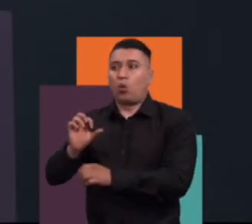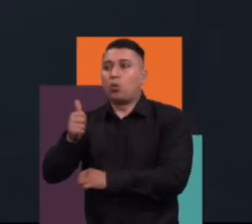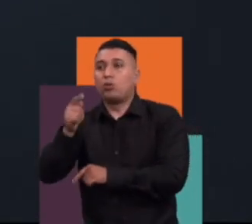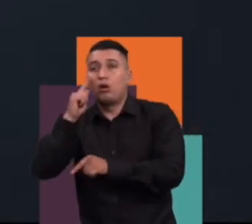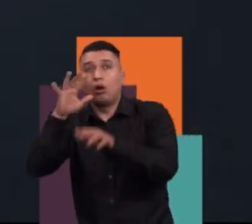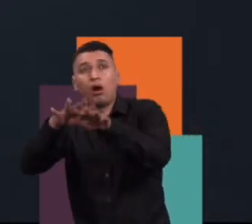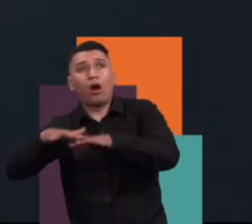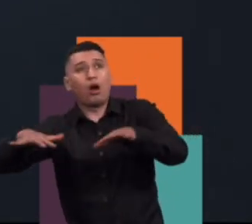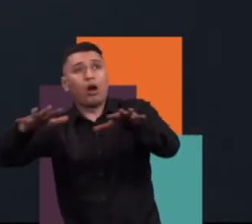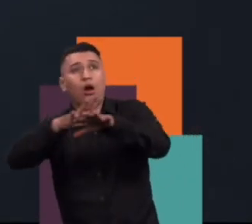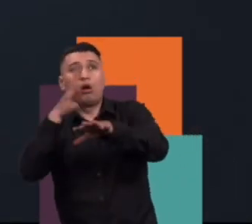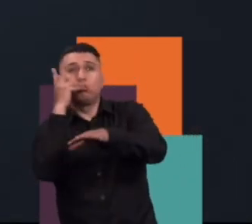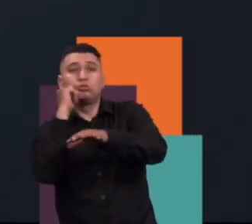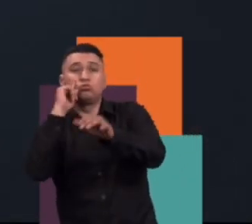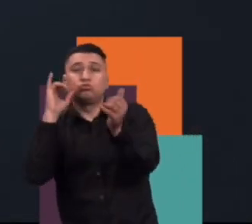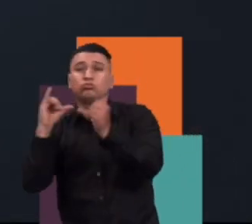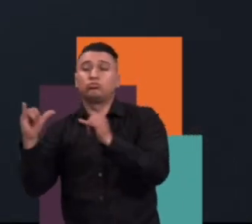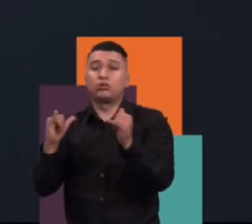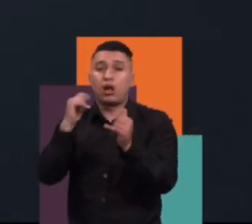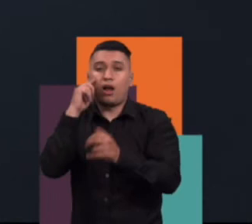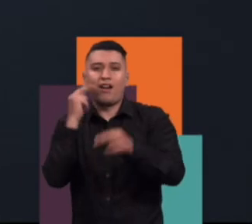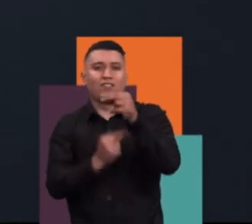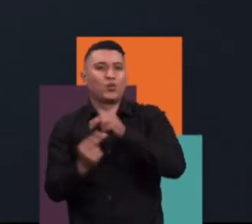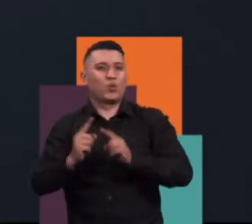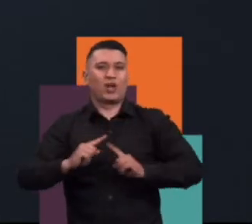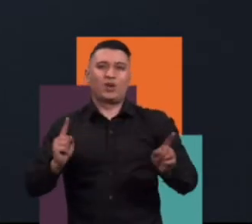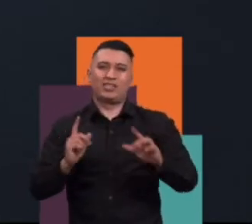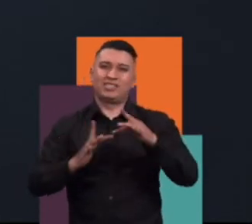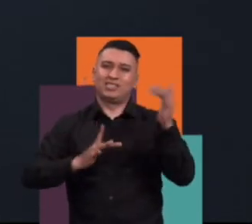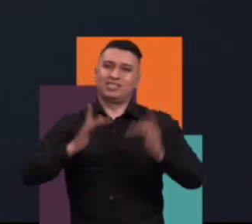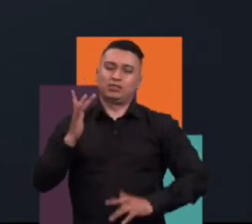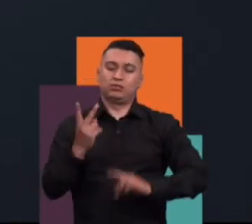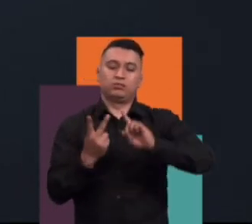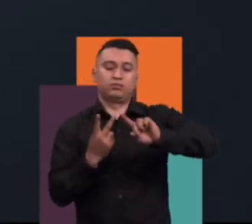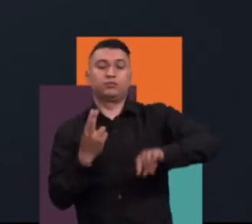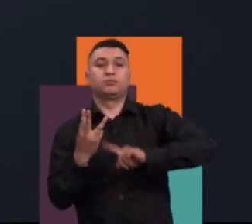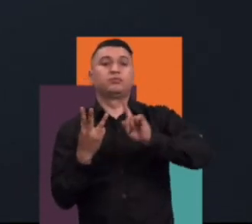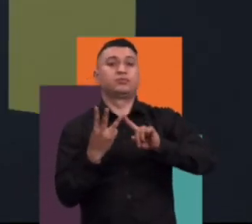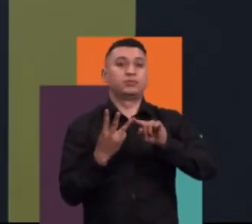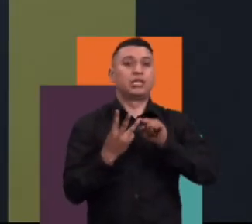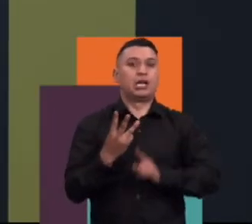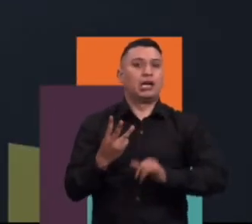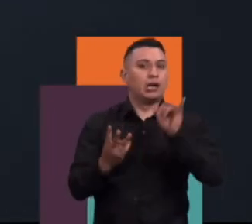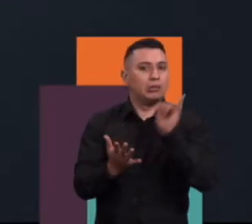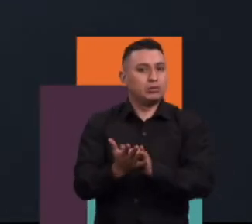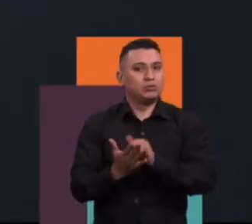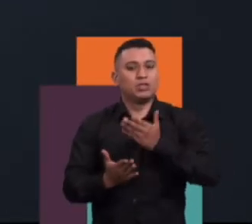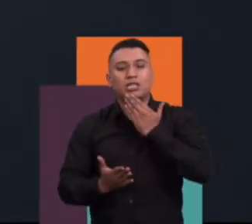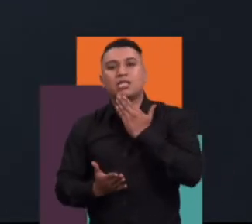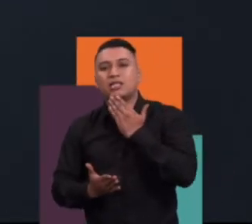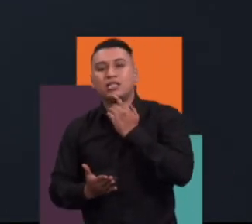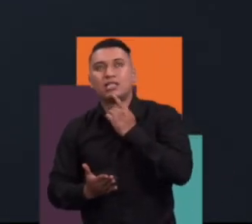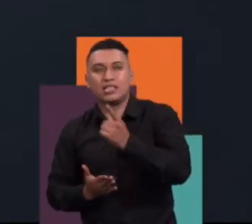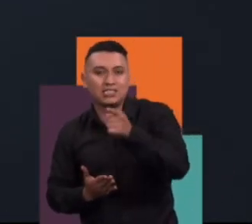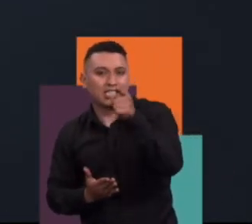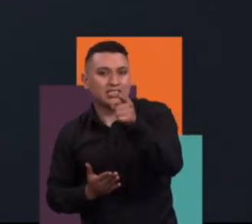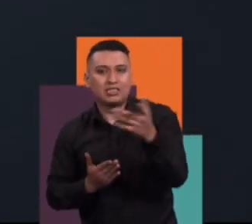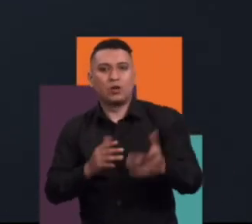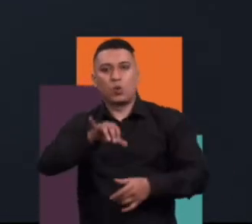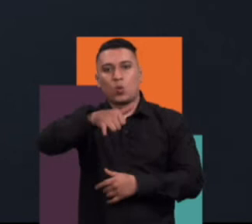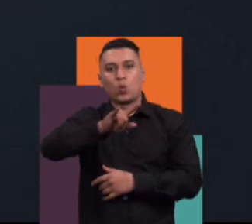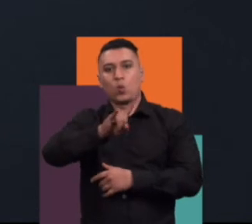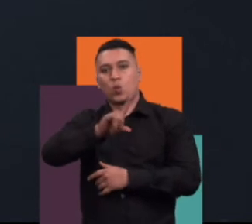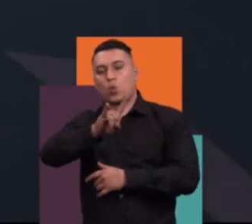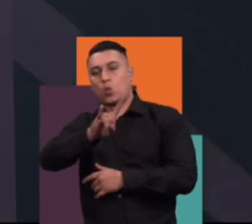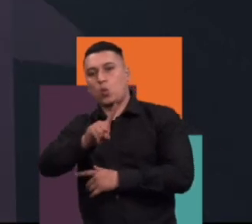manejado para presentar un show mediático que no es una nueva aventura. Y luego estaría, como muy bien